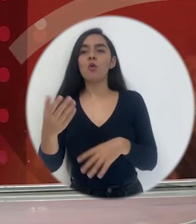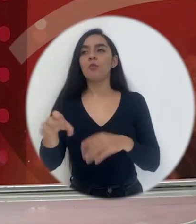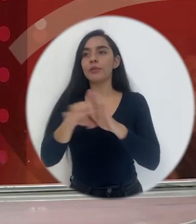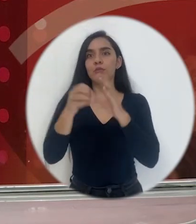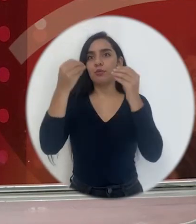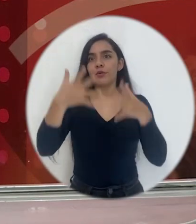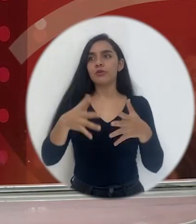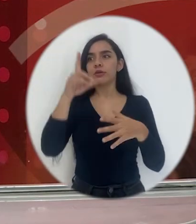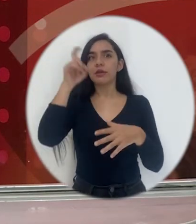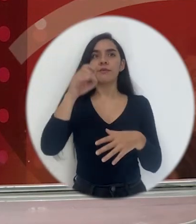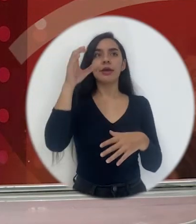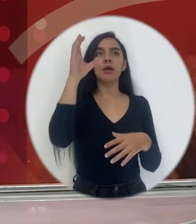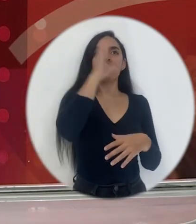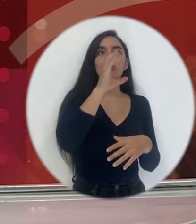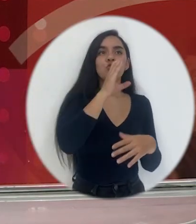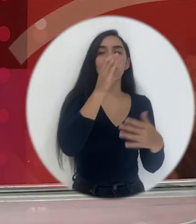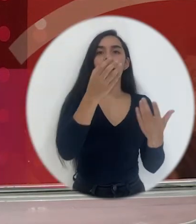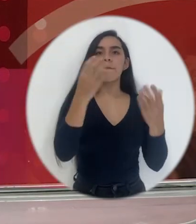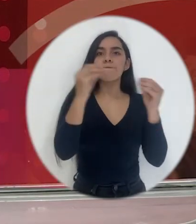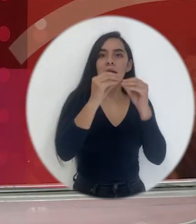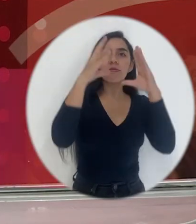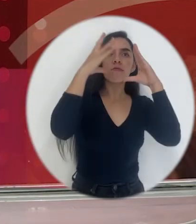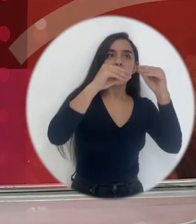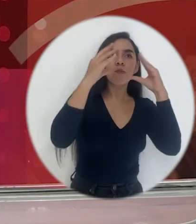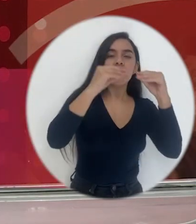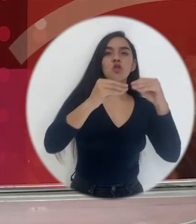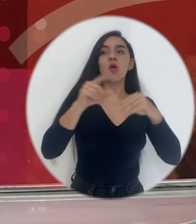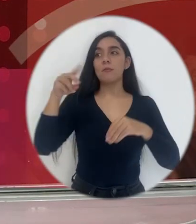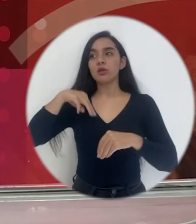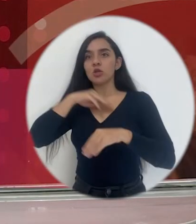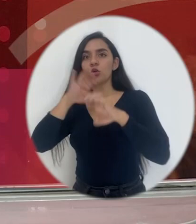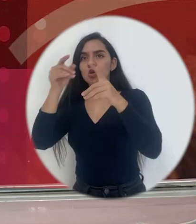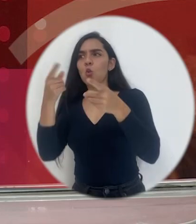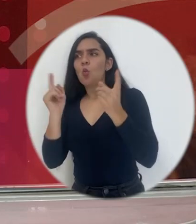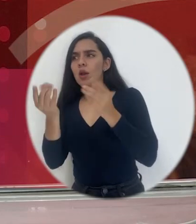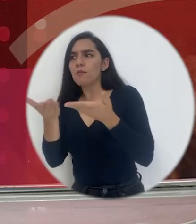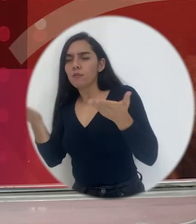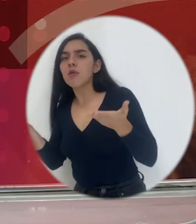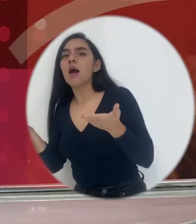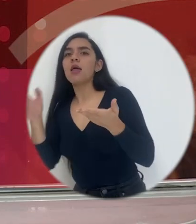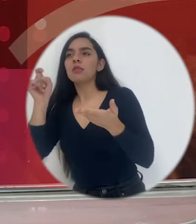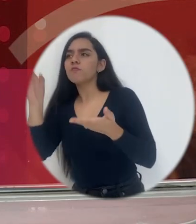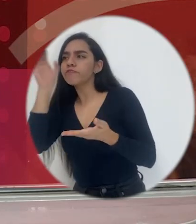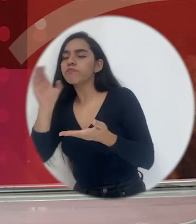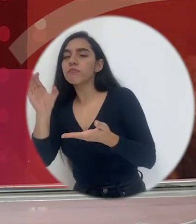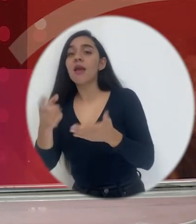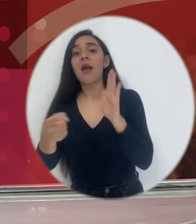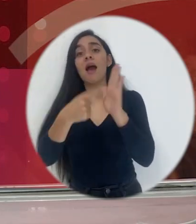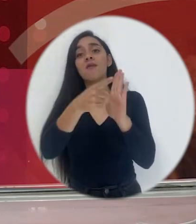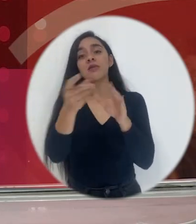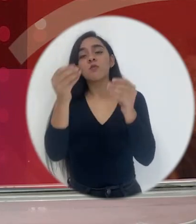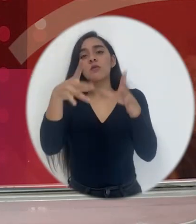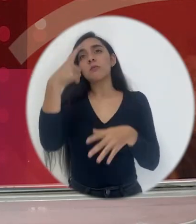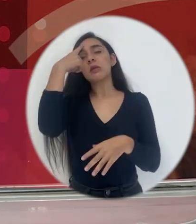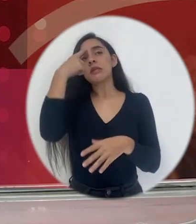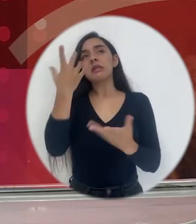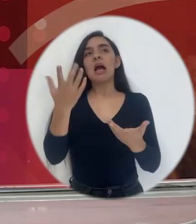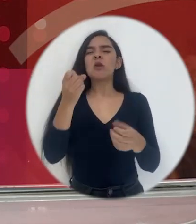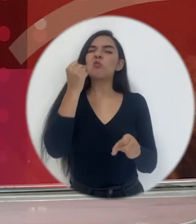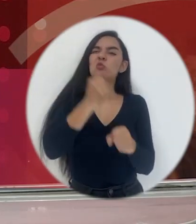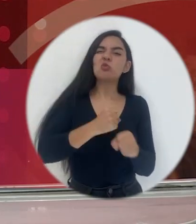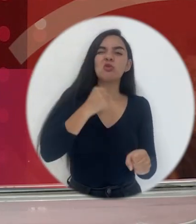ministerio, ¿verdad? Y ponerme a... Y como, digamos, muchos tal vez piensan que es mucho trabajo